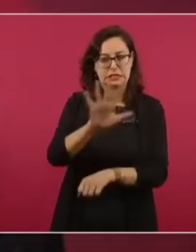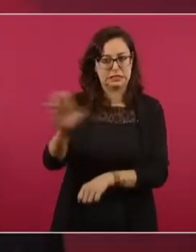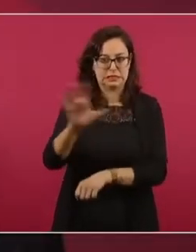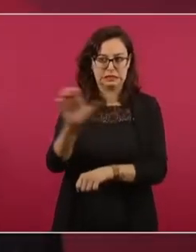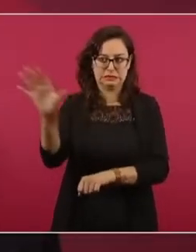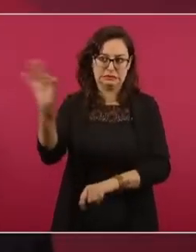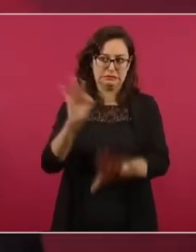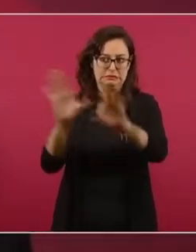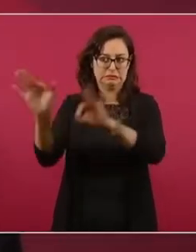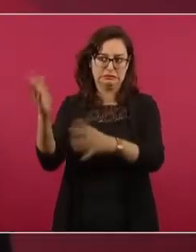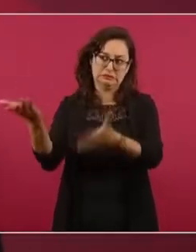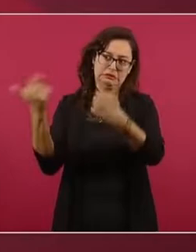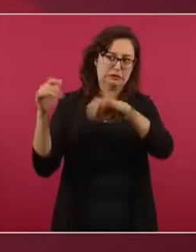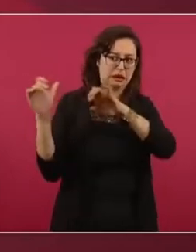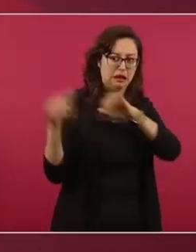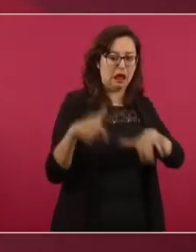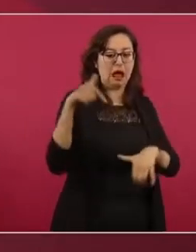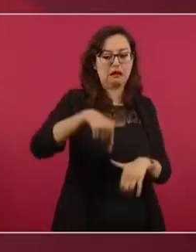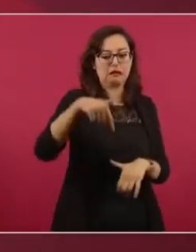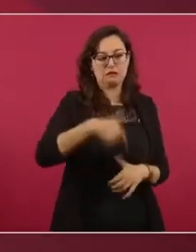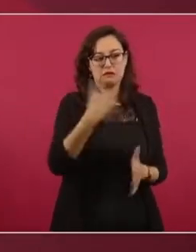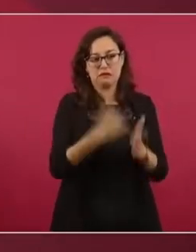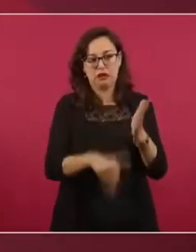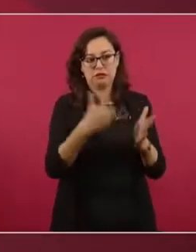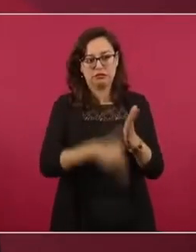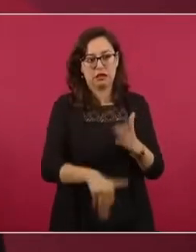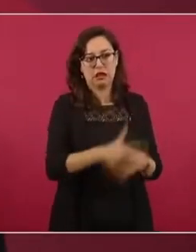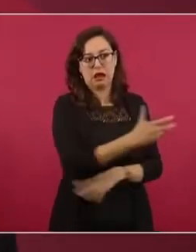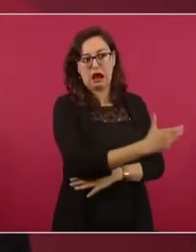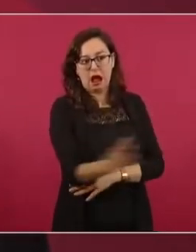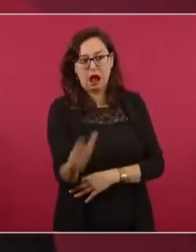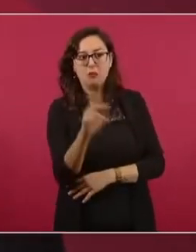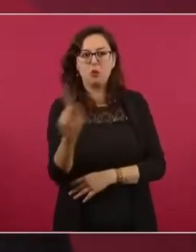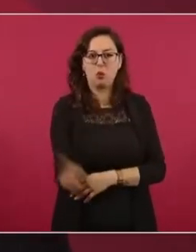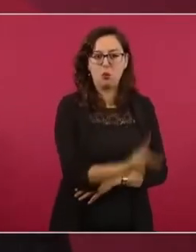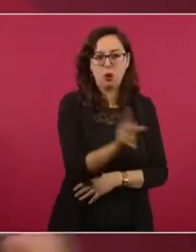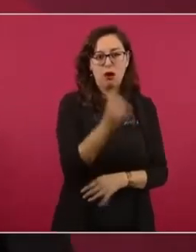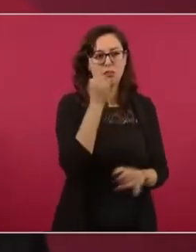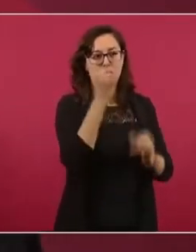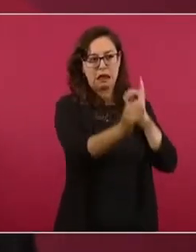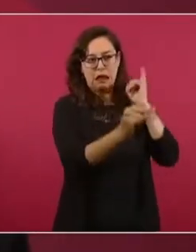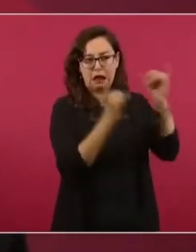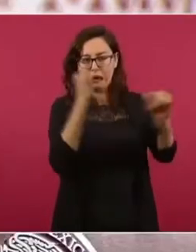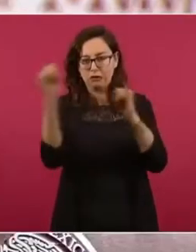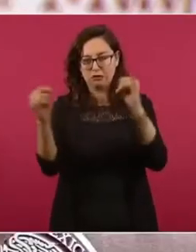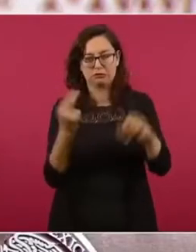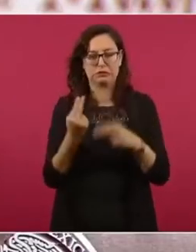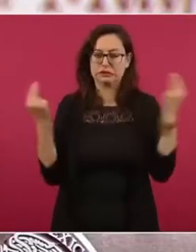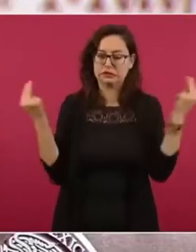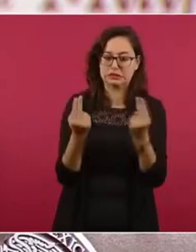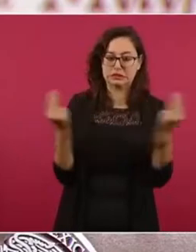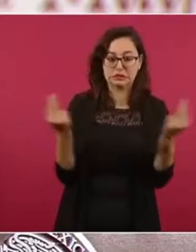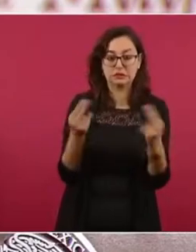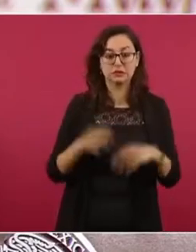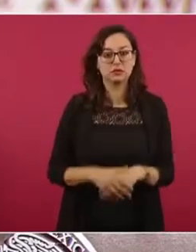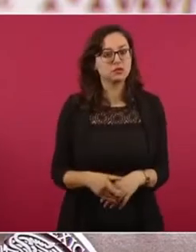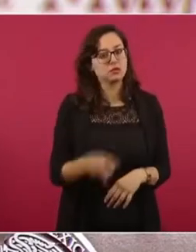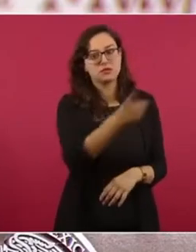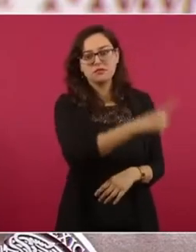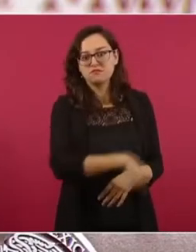pobres, se lanzaron con todo en medios y redes para criticar. Desde lo más irrisorio hasta lo más mezquino,